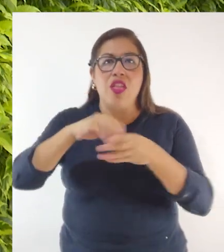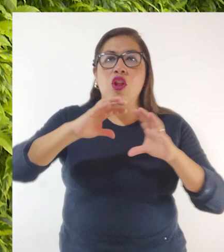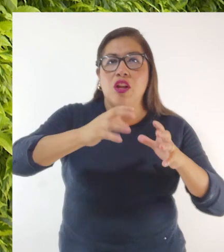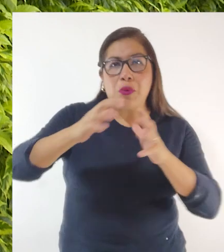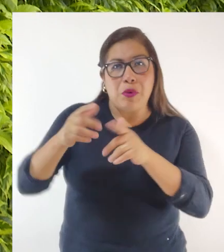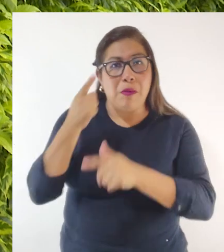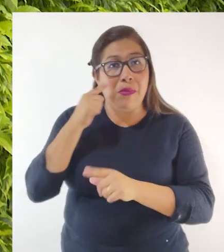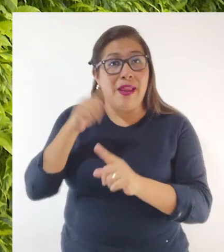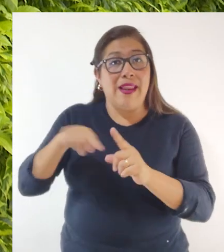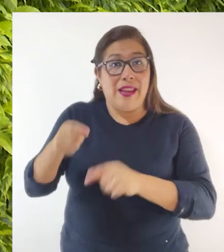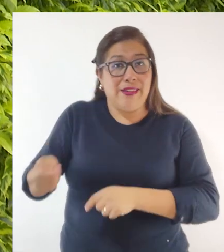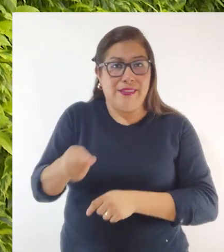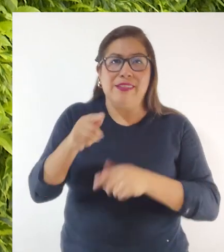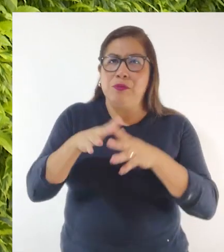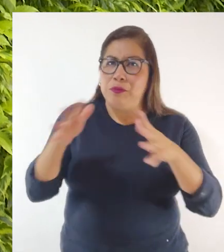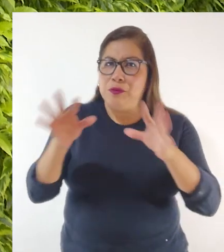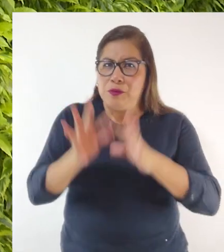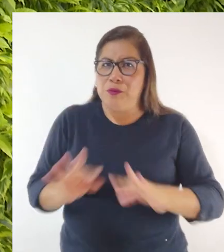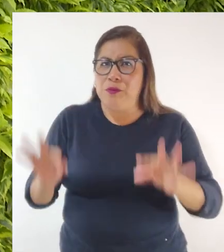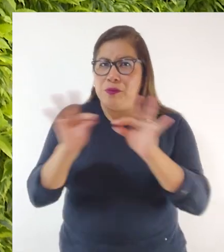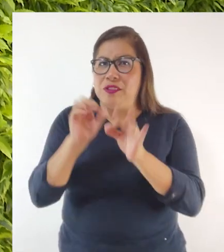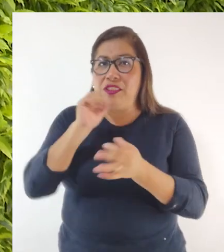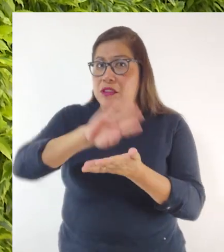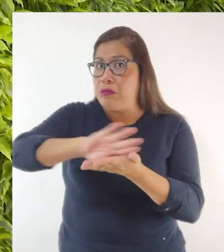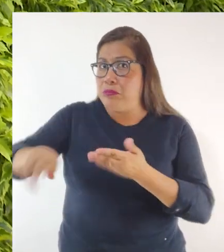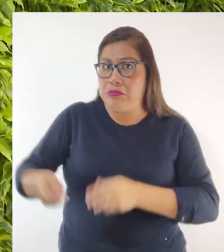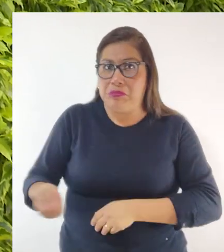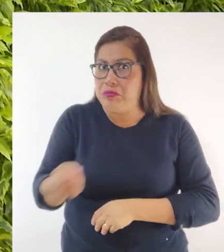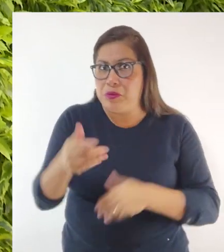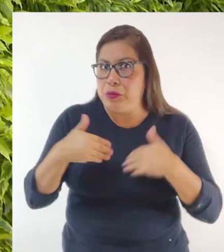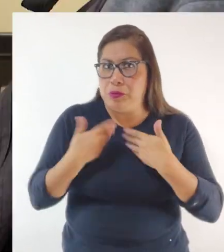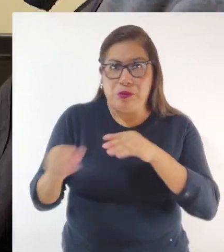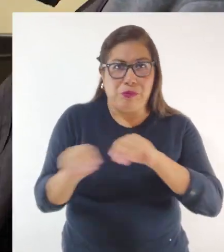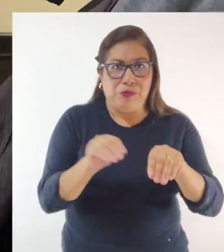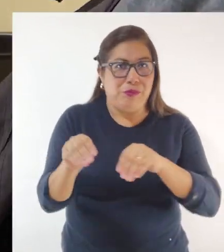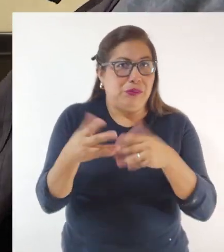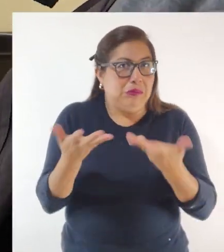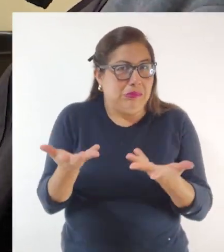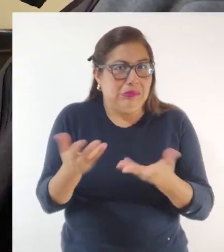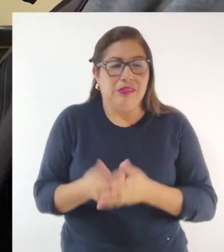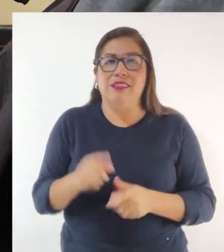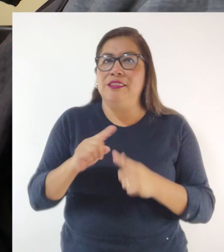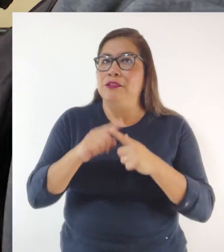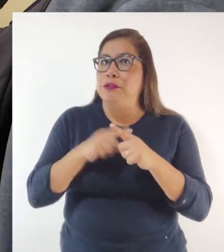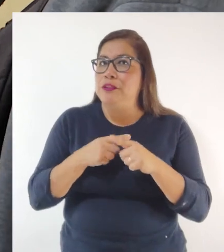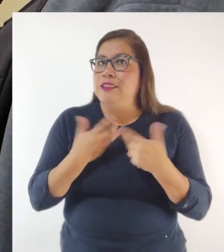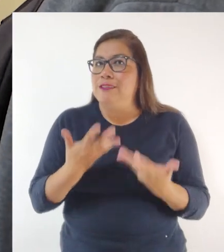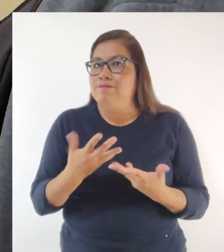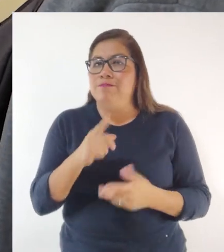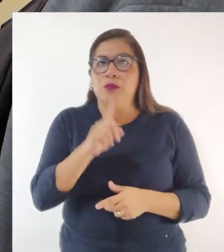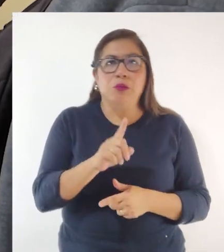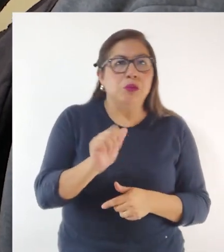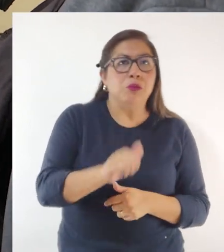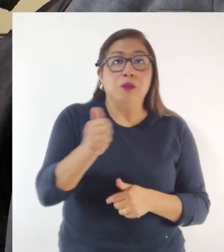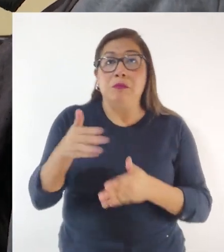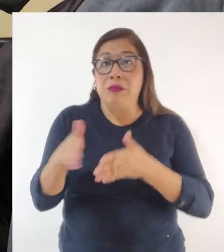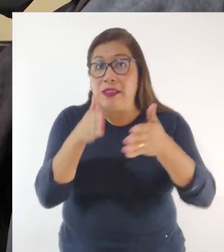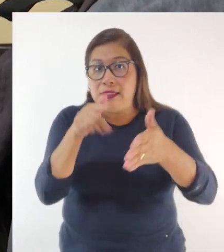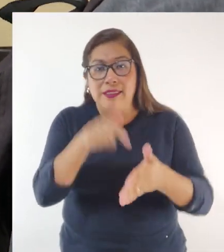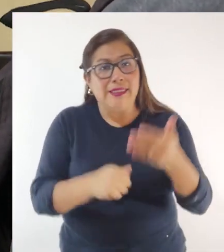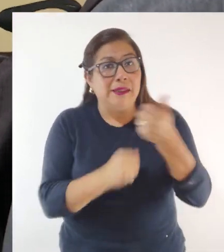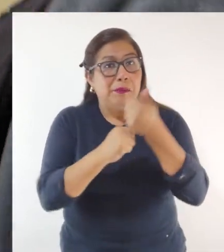Y esto, pues, para ellos es fundamental. Sin un bastón, ellos no pueden trasladarse. De una u otra manera, que este